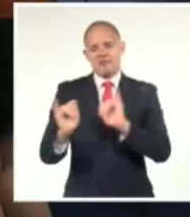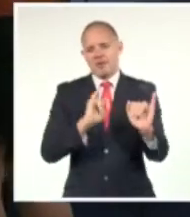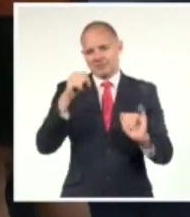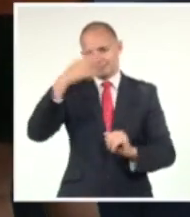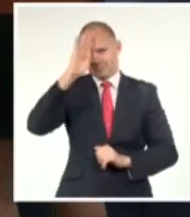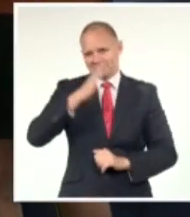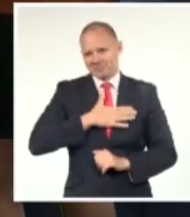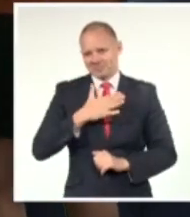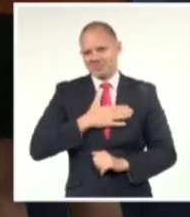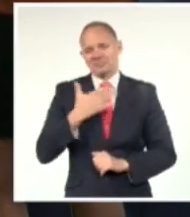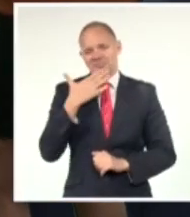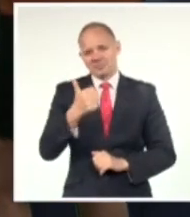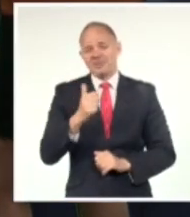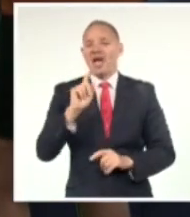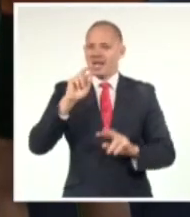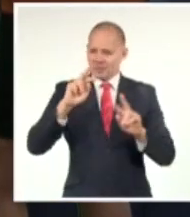por breves nacionales. Rey, volvemos contigo.